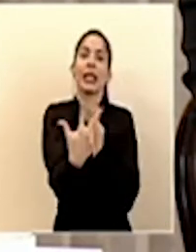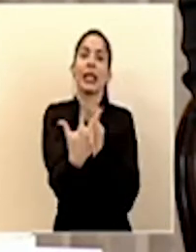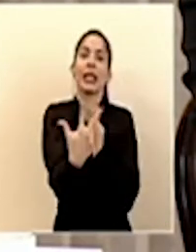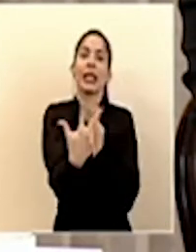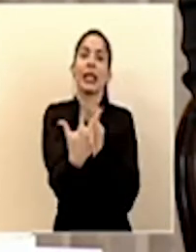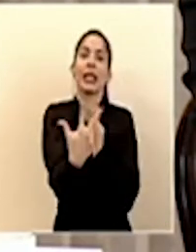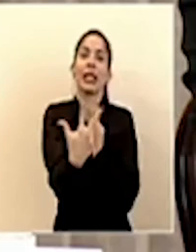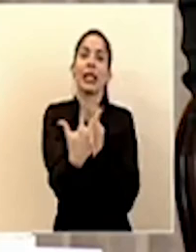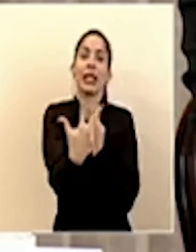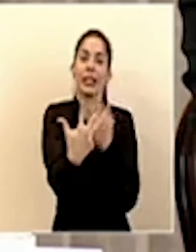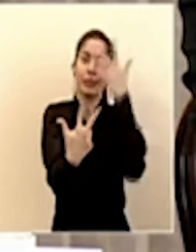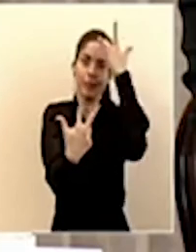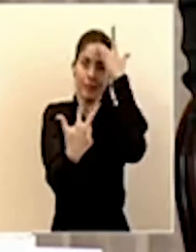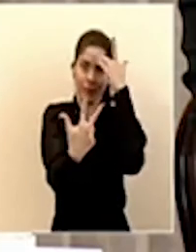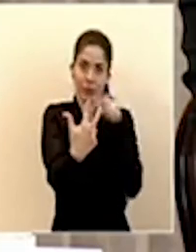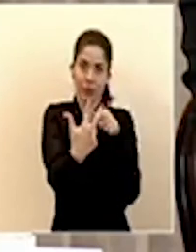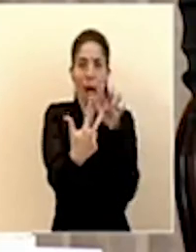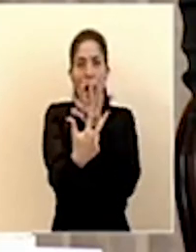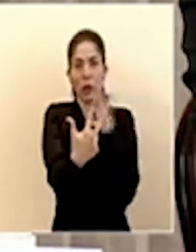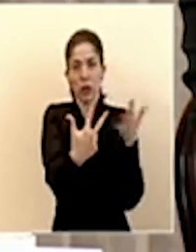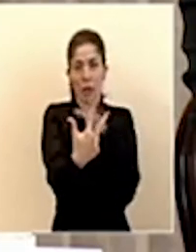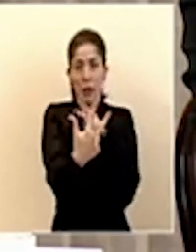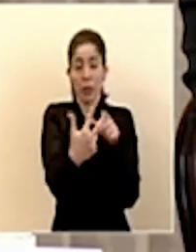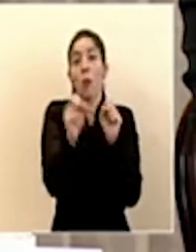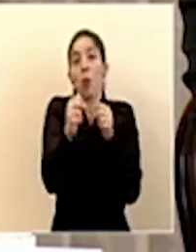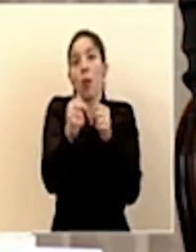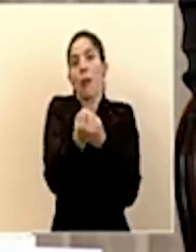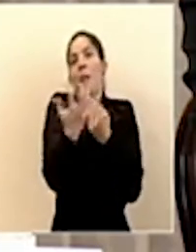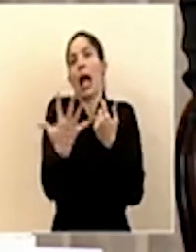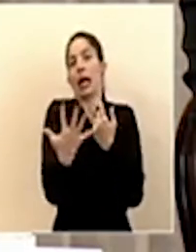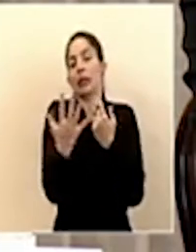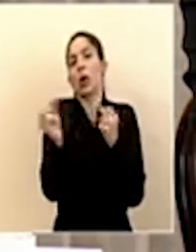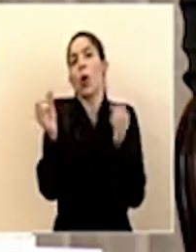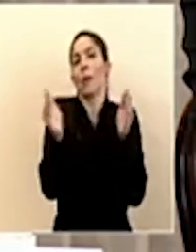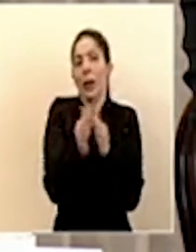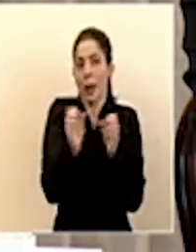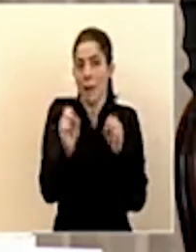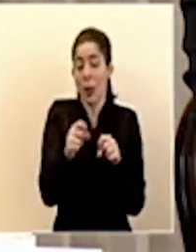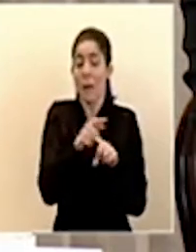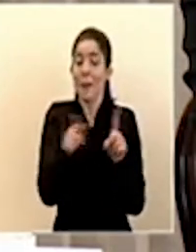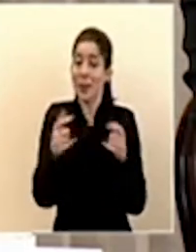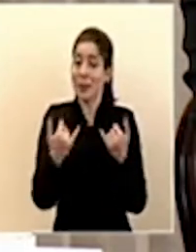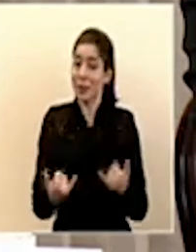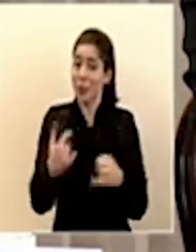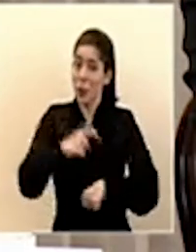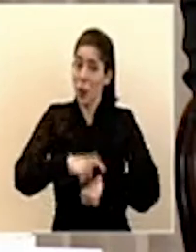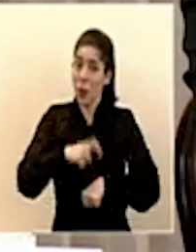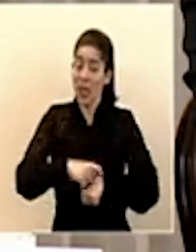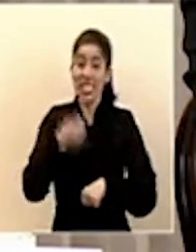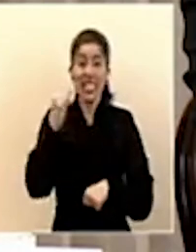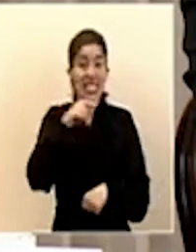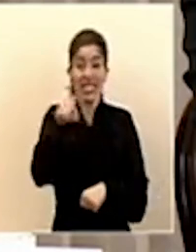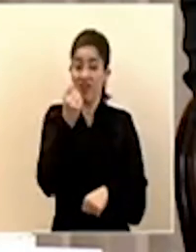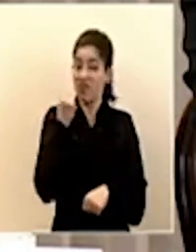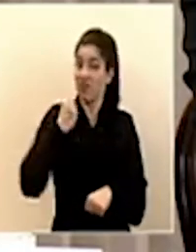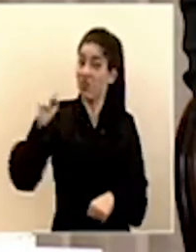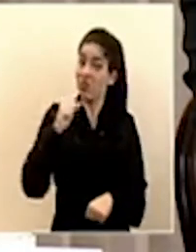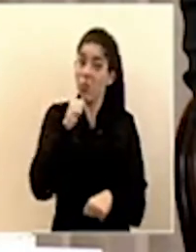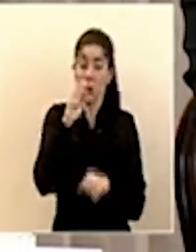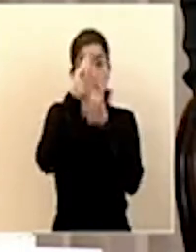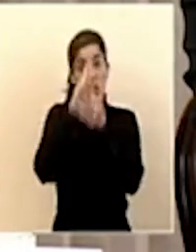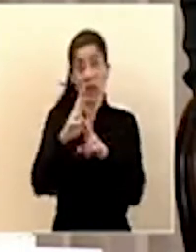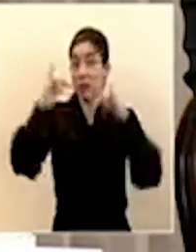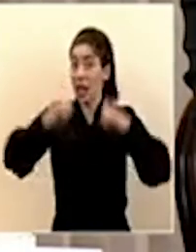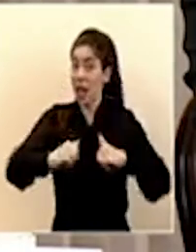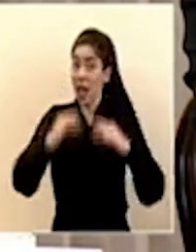tres personas infectadas más en promedio pueden ser más puede ser un poco menos pero si en este momento no respetamos el quedarnos